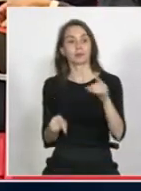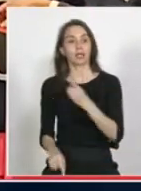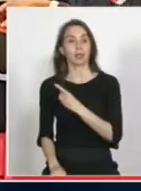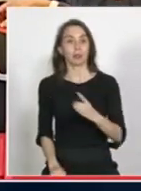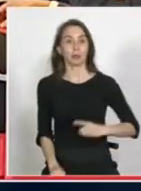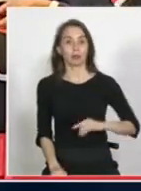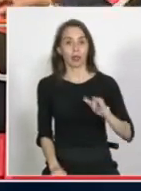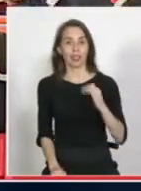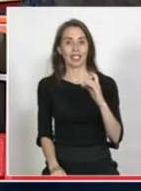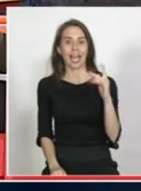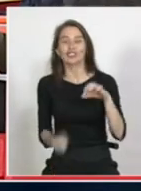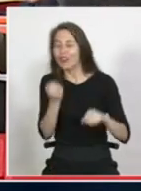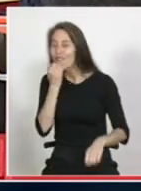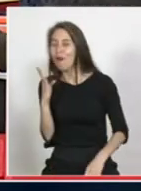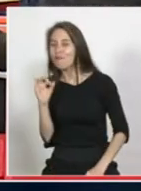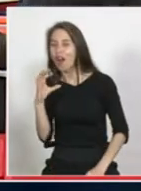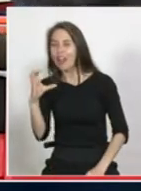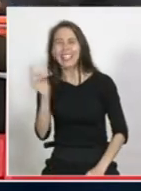Jackson perdón